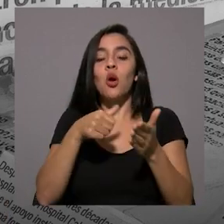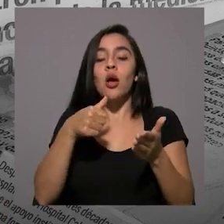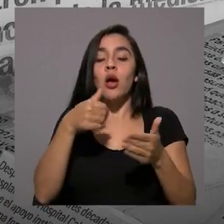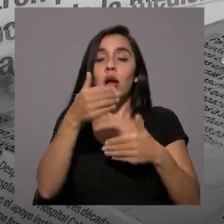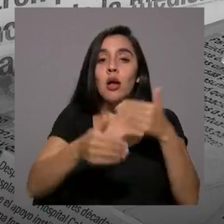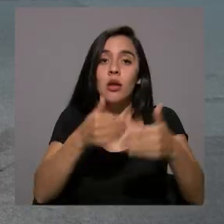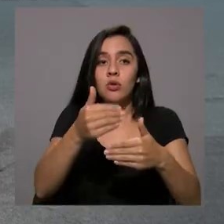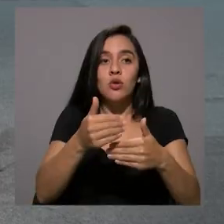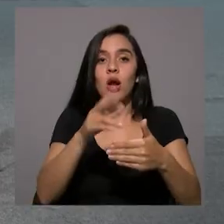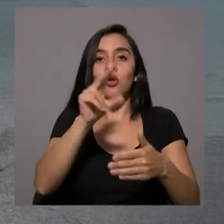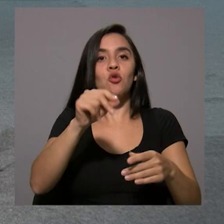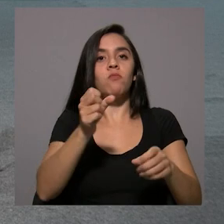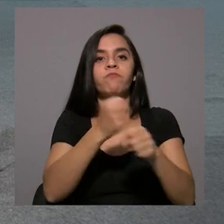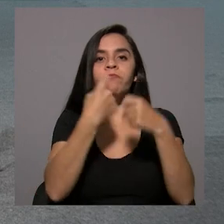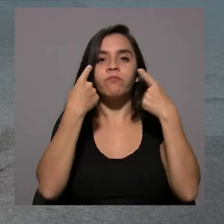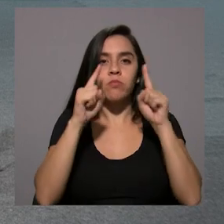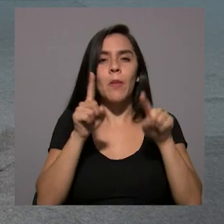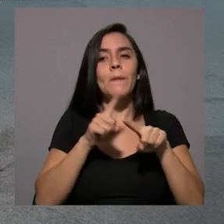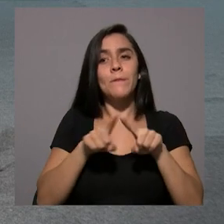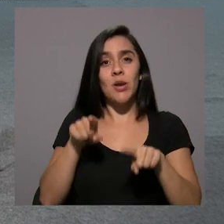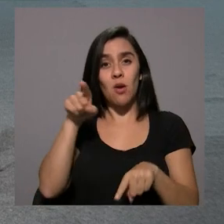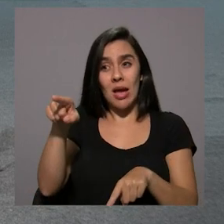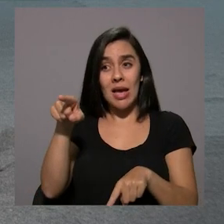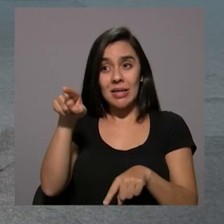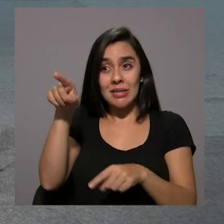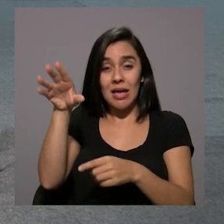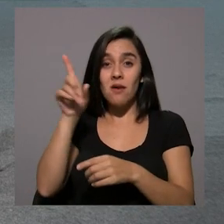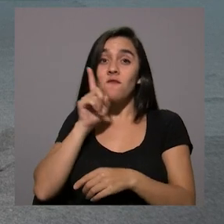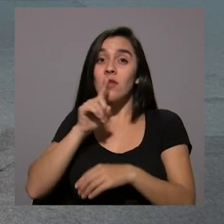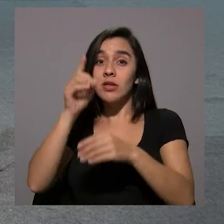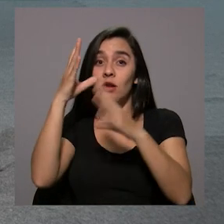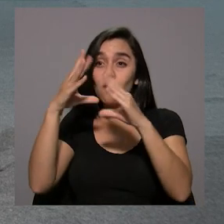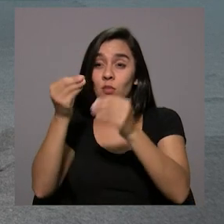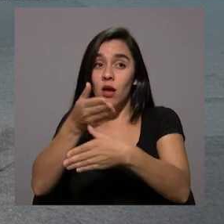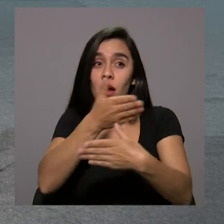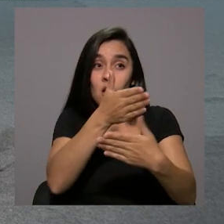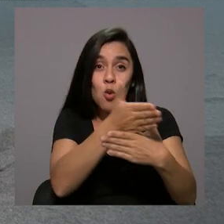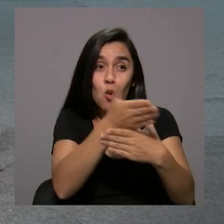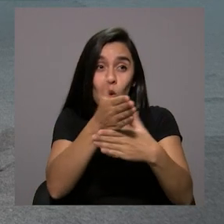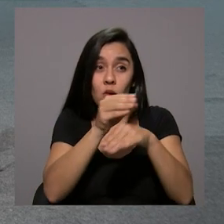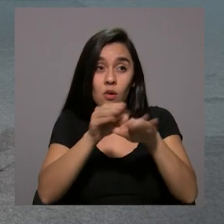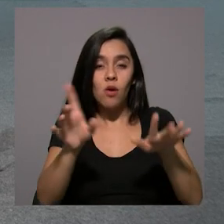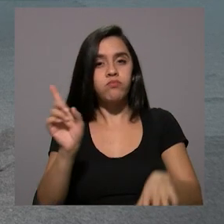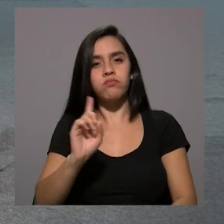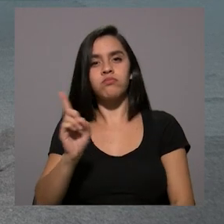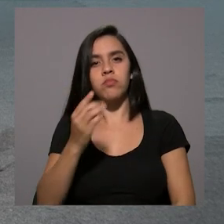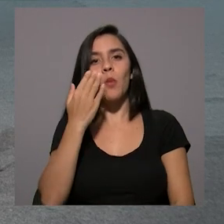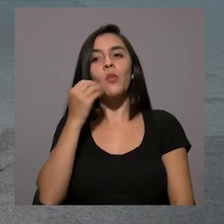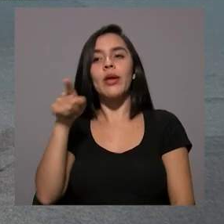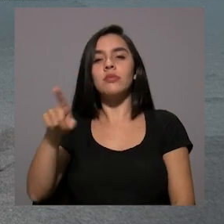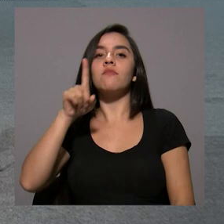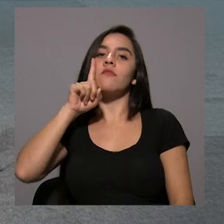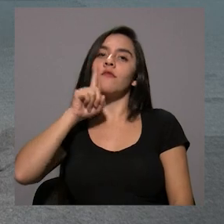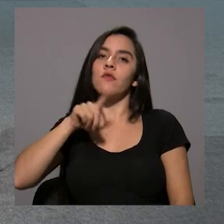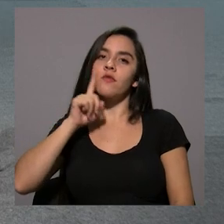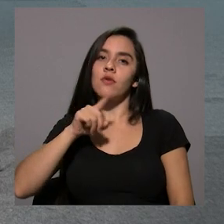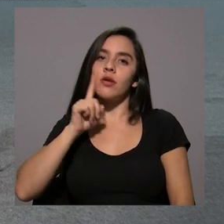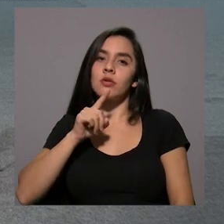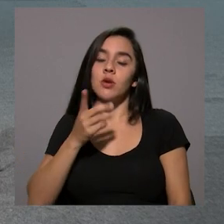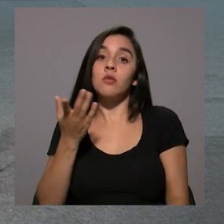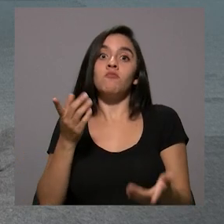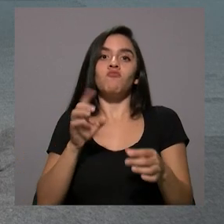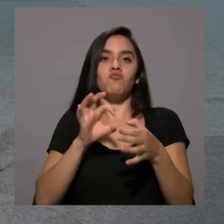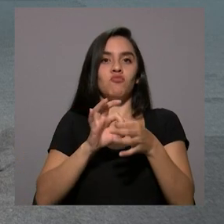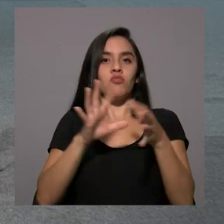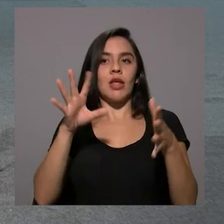electorales, pero no hay que dar cabida a reproducir estas informaciones porque todo se fundamentó en cuestiones falsas, ¿verdad? Entonces, no,